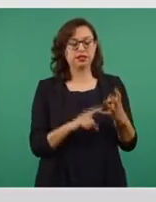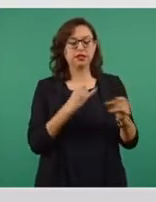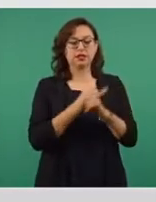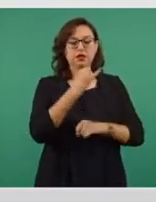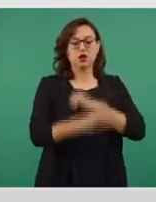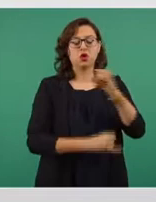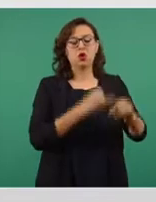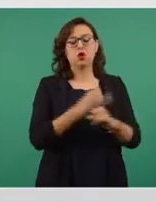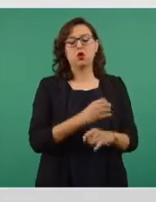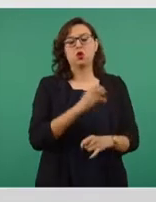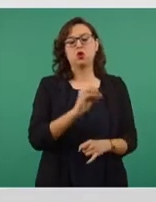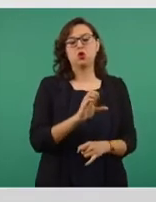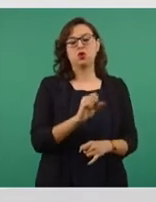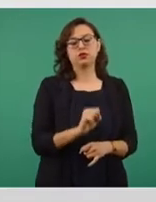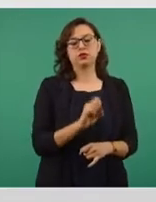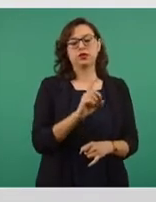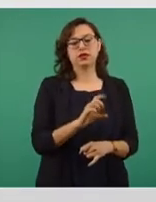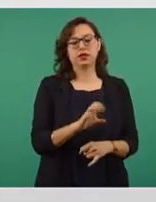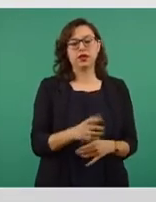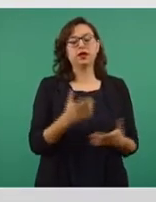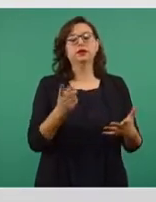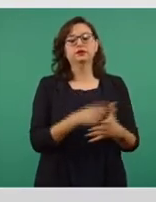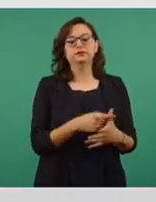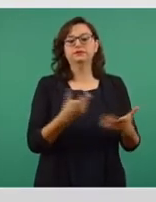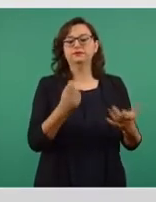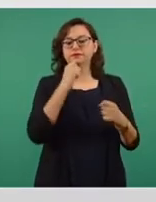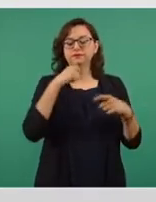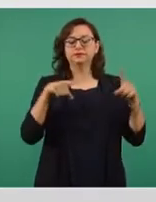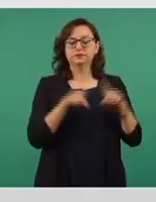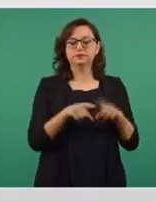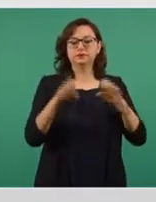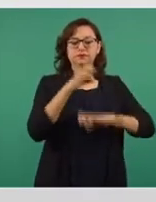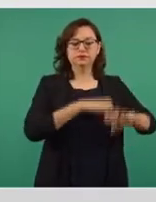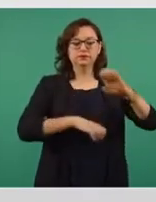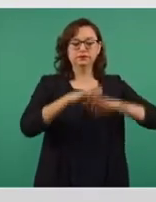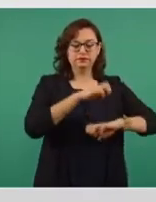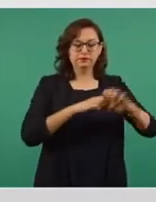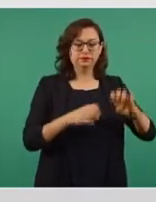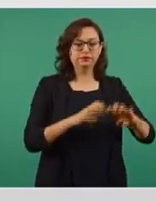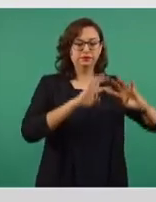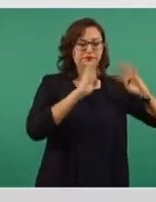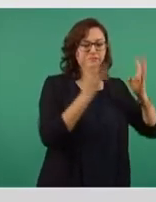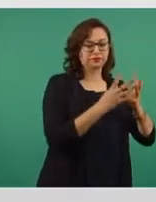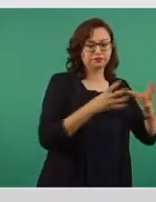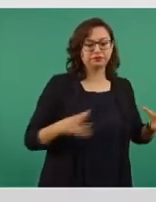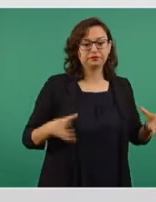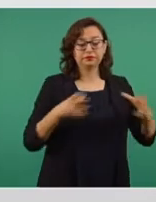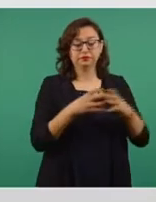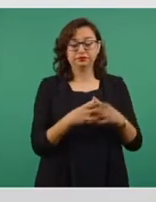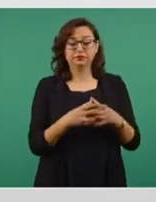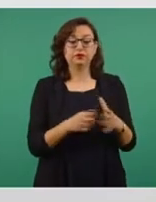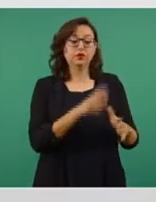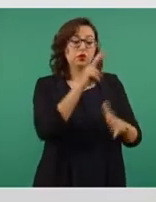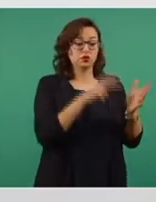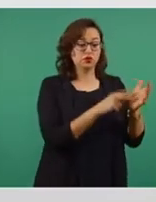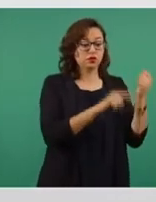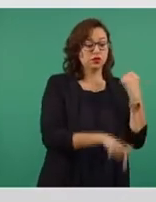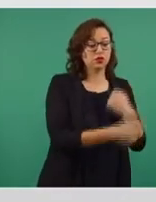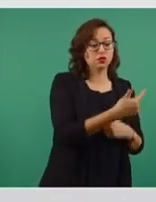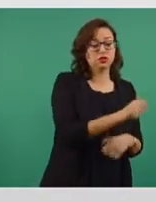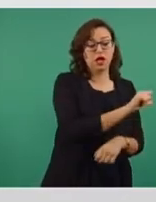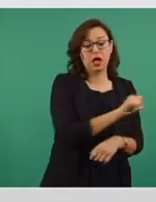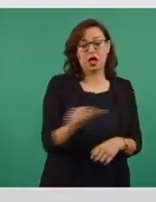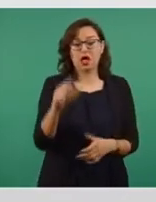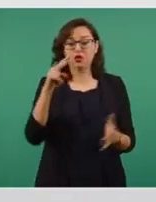OCDE y las cámaras empresariales. Se dio a conocer que del 2012 al 2018 se